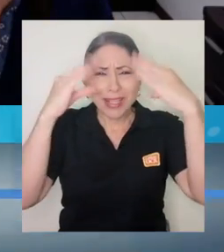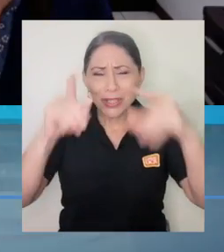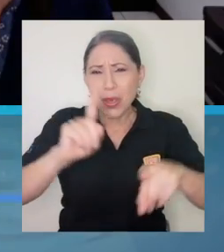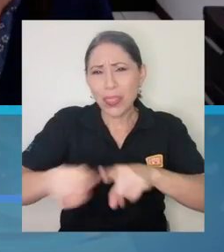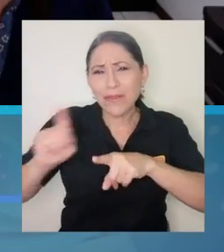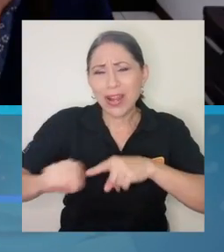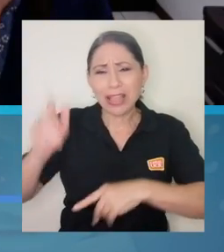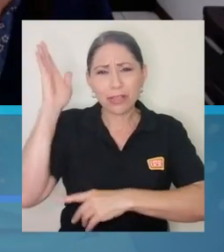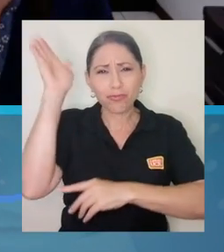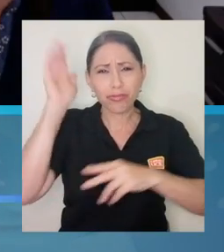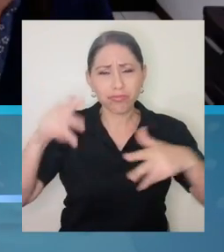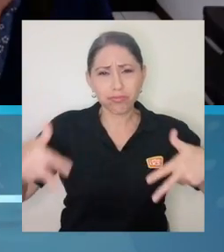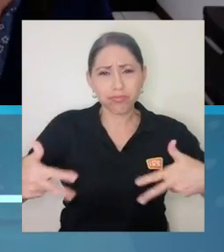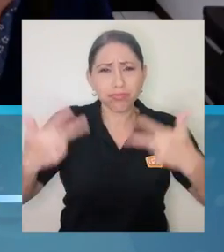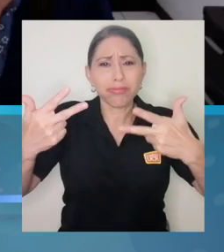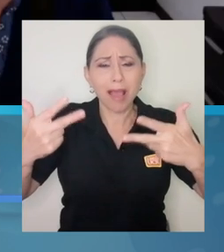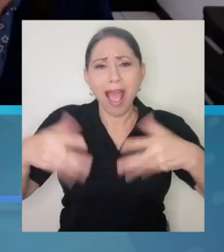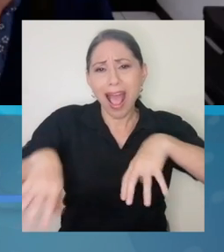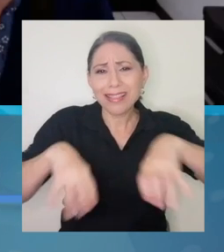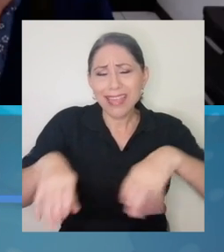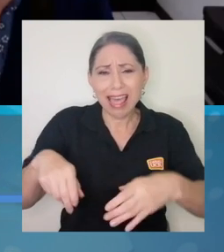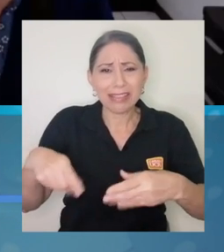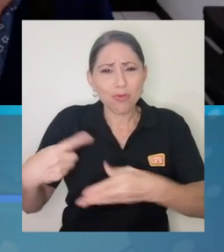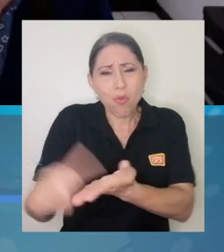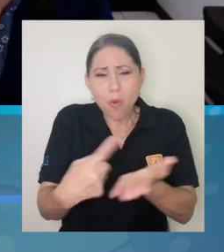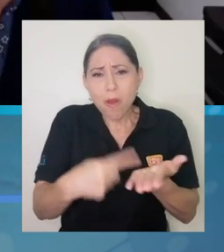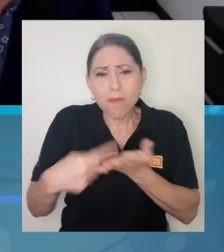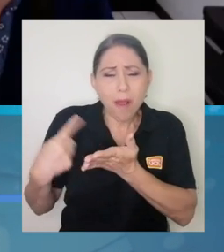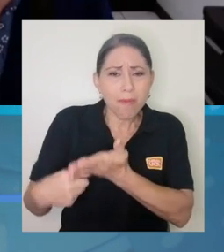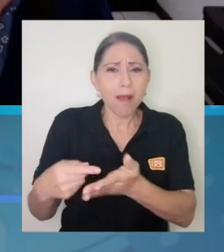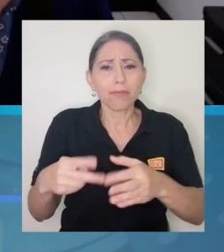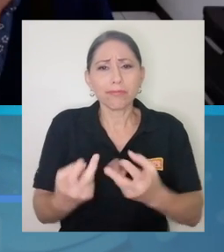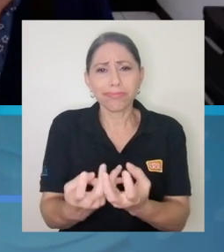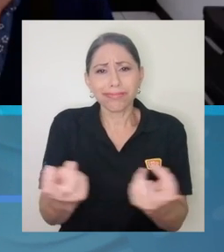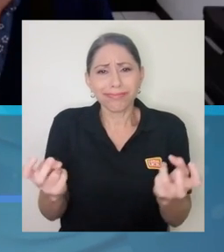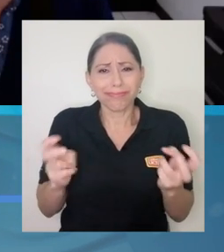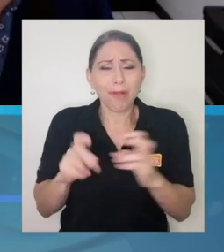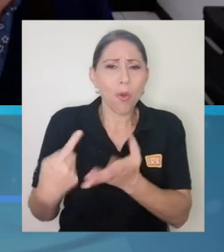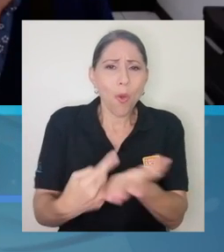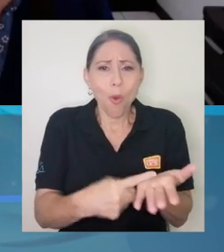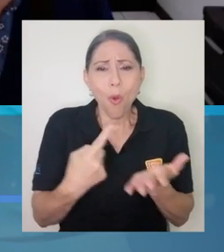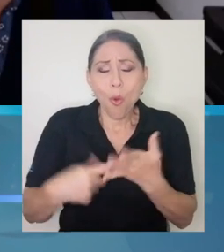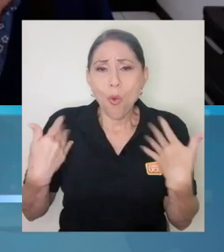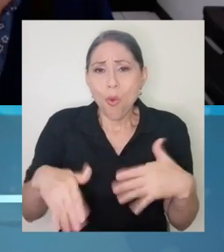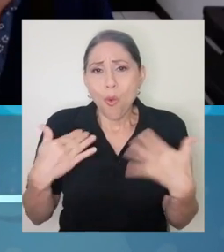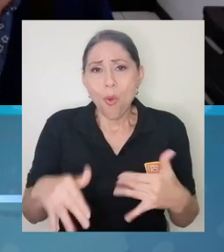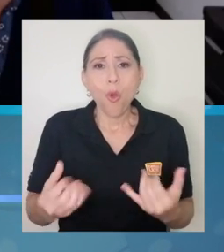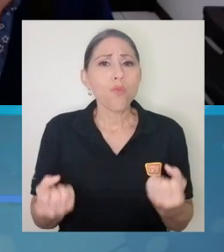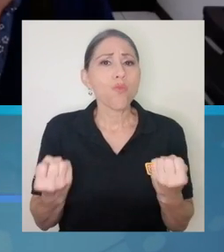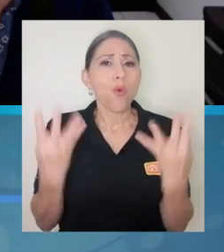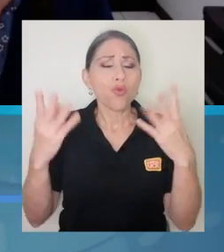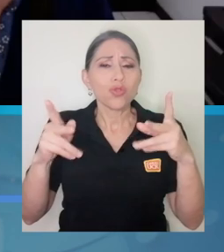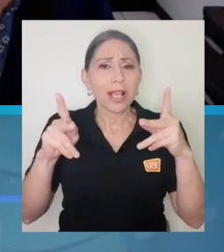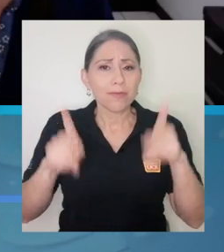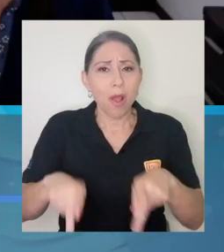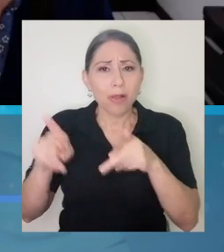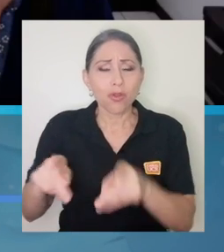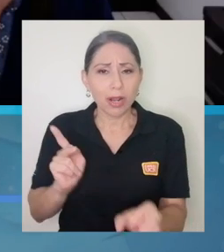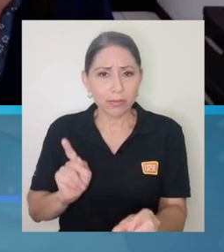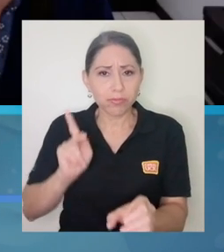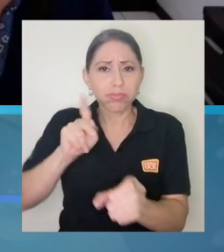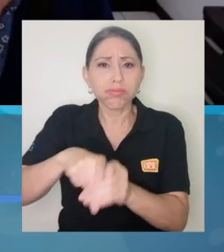cursos, de simposios, de todo lo que tenemos ahorita disponibles, con una participación internacional importantísima,